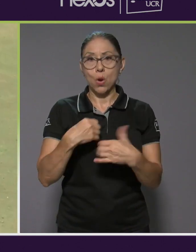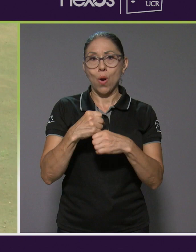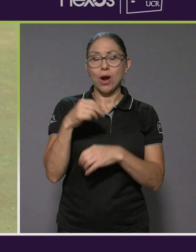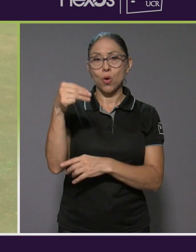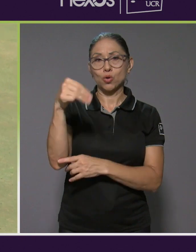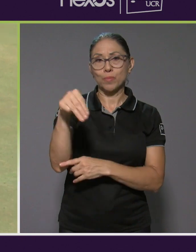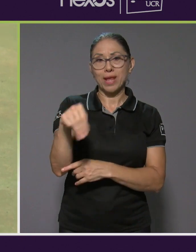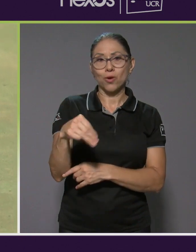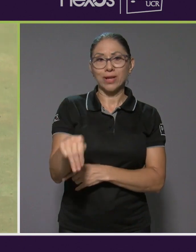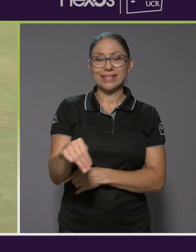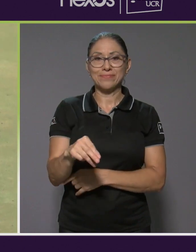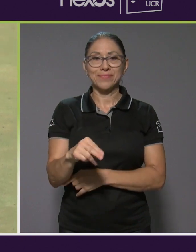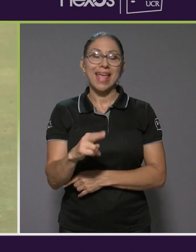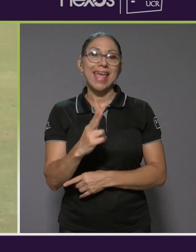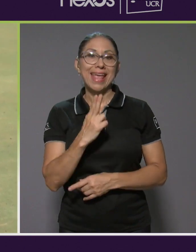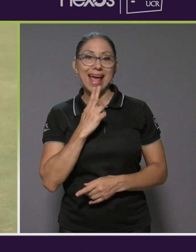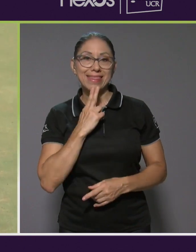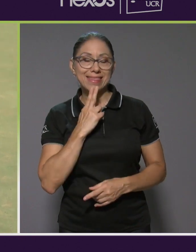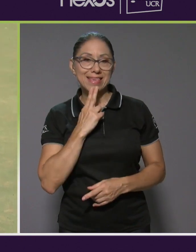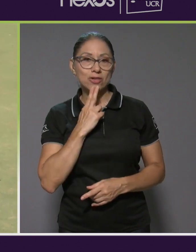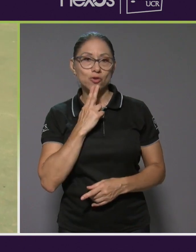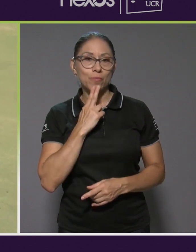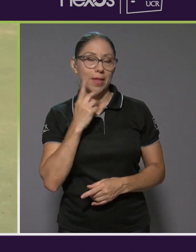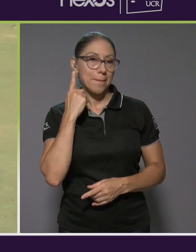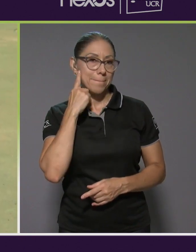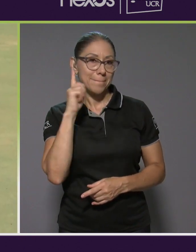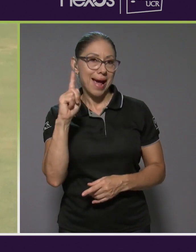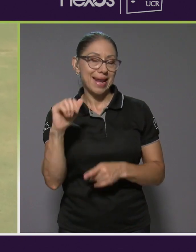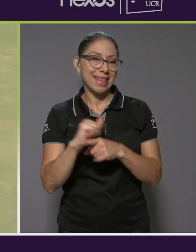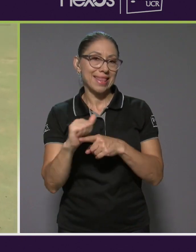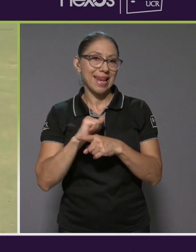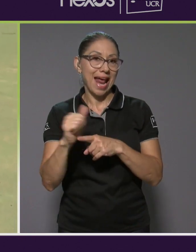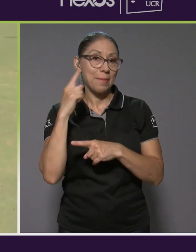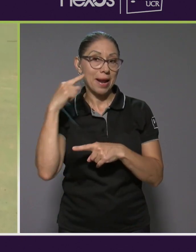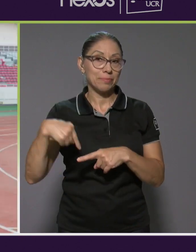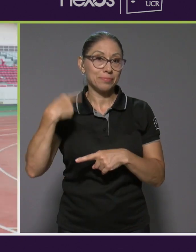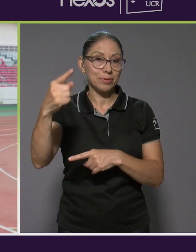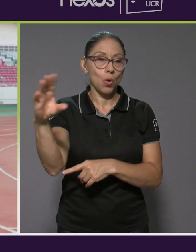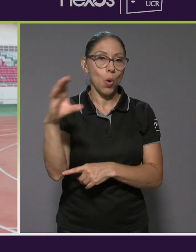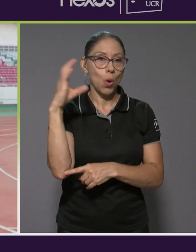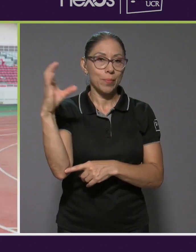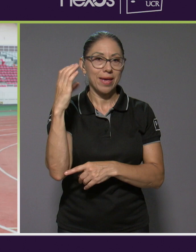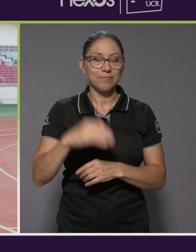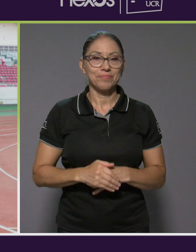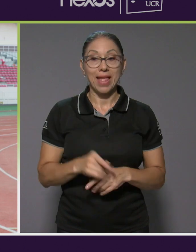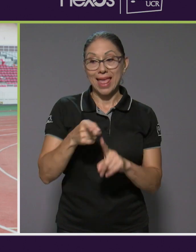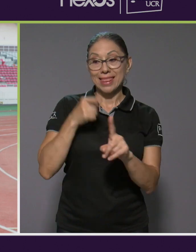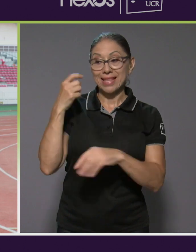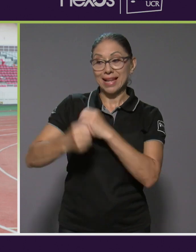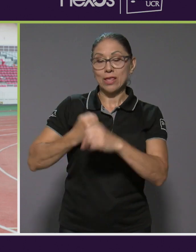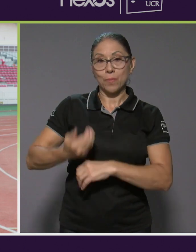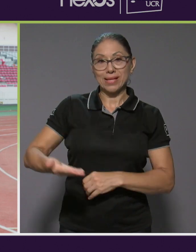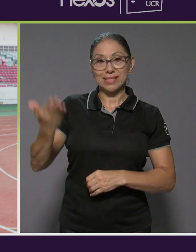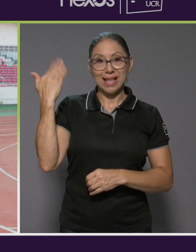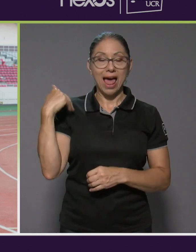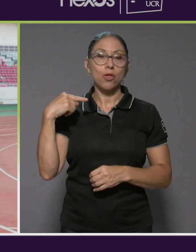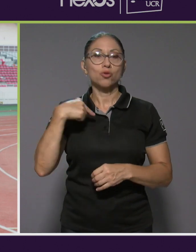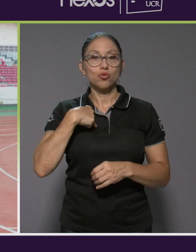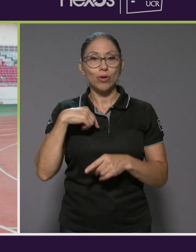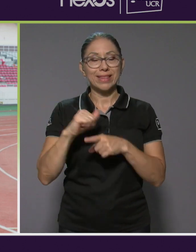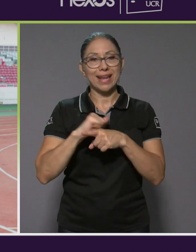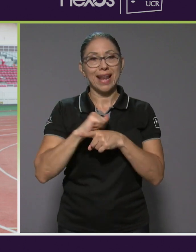es en Atillo, ya para entrenar, prepararme para lo de Colombia. Desde el año pasado he estado entrenando con